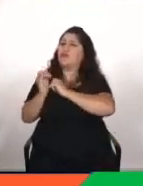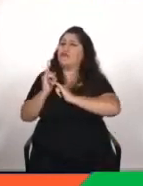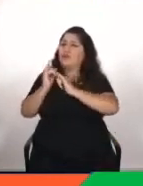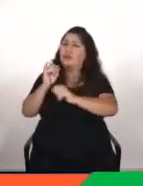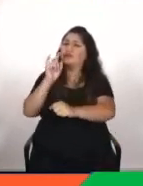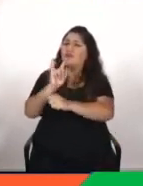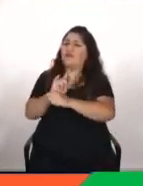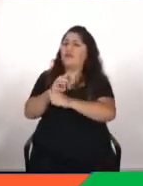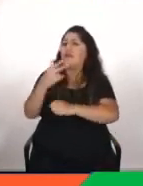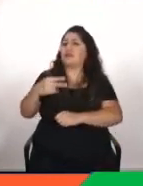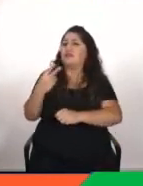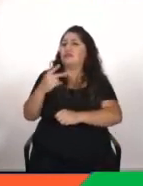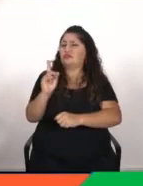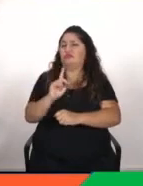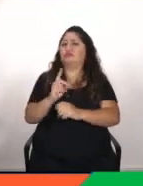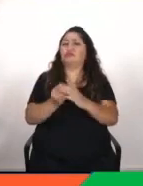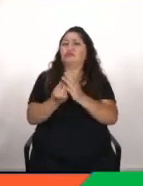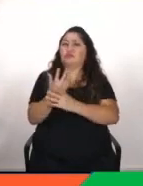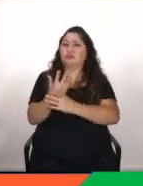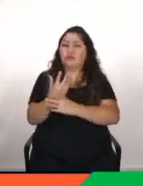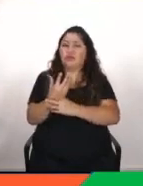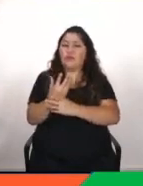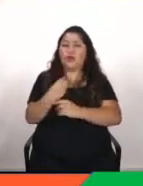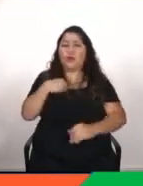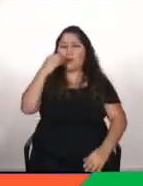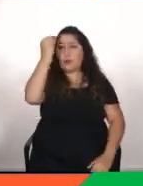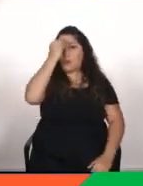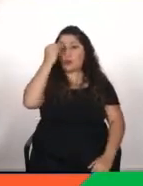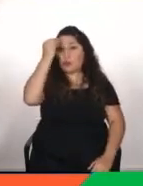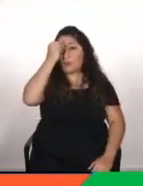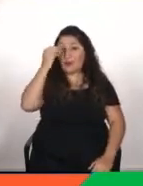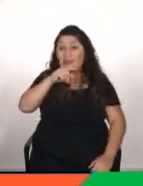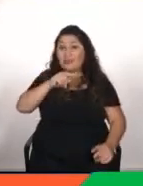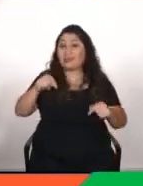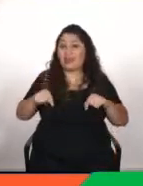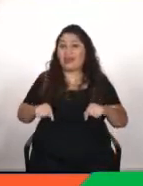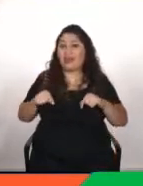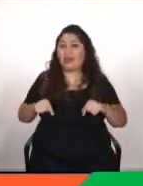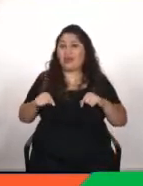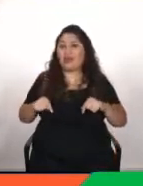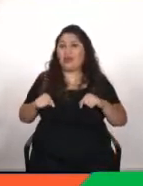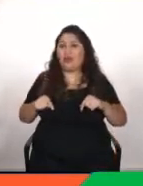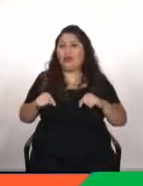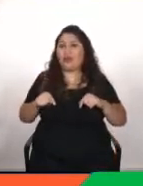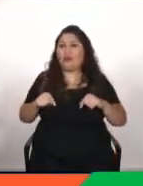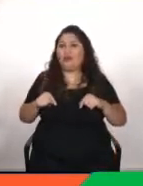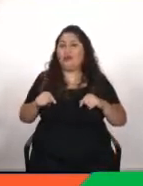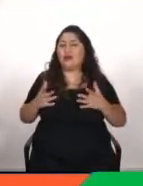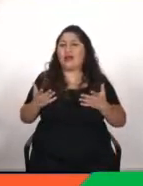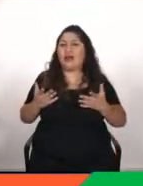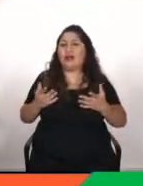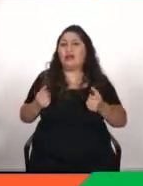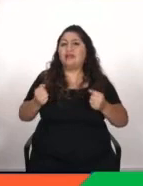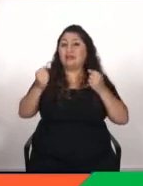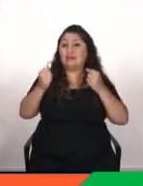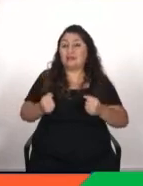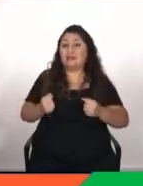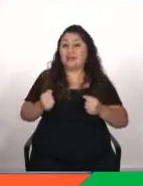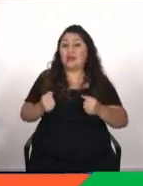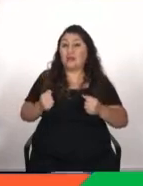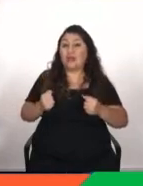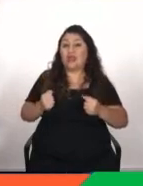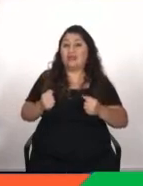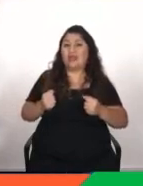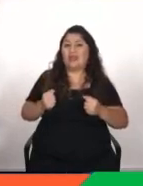noticias falsas no es nuevo lo preocupante es que ahora lo podemos automatizar que es la clave de todo esto y cuando tú lo automatizas puedes